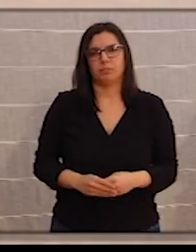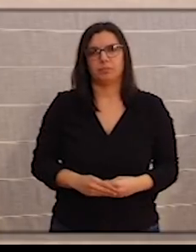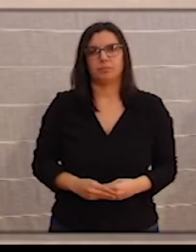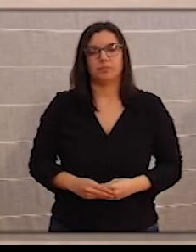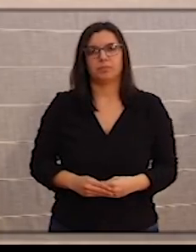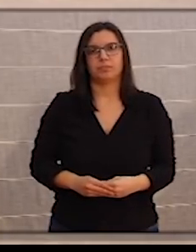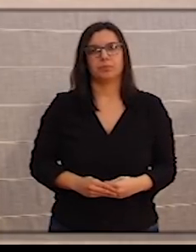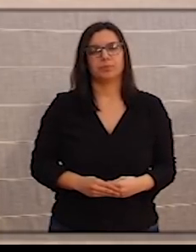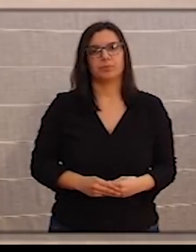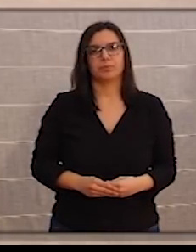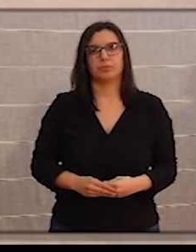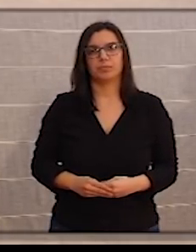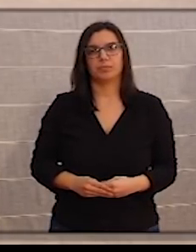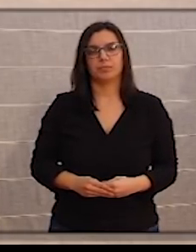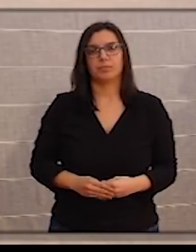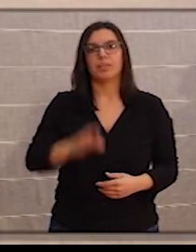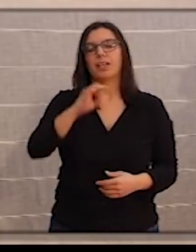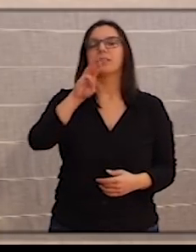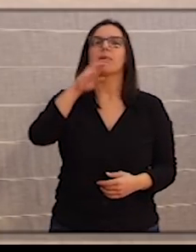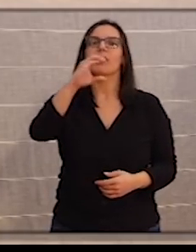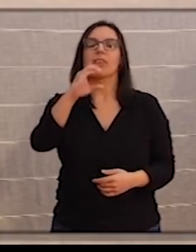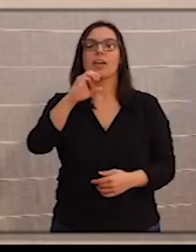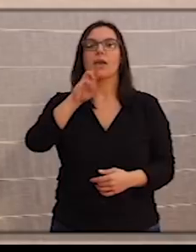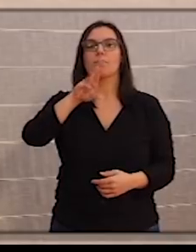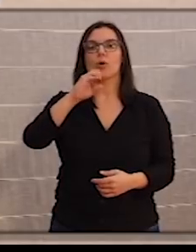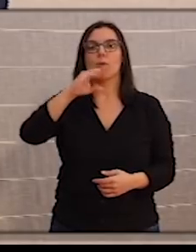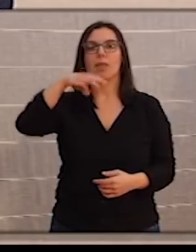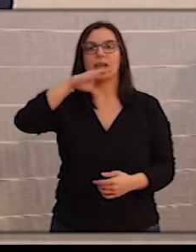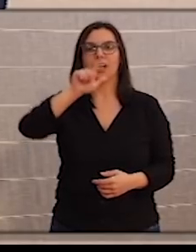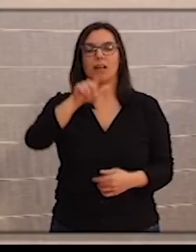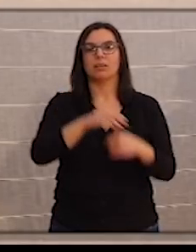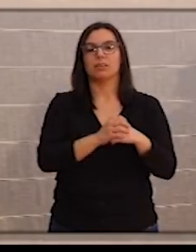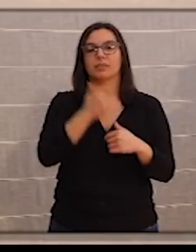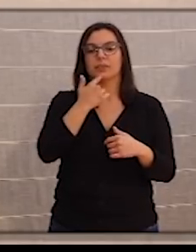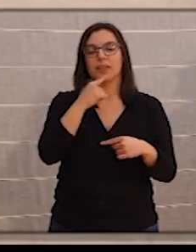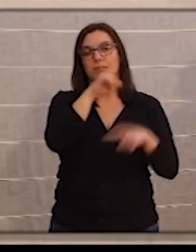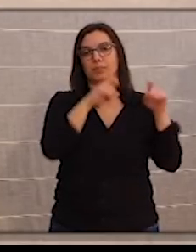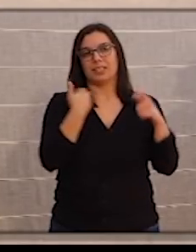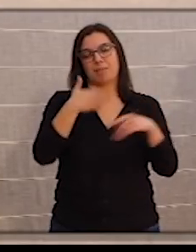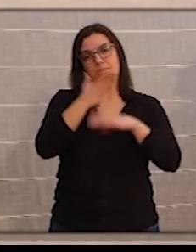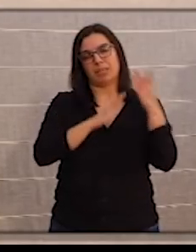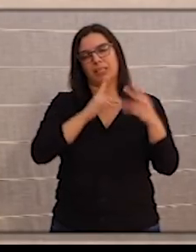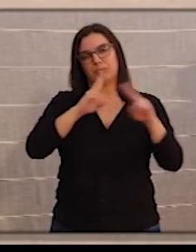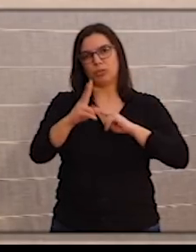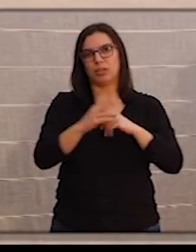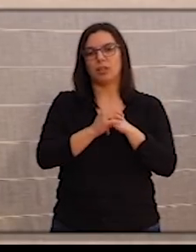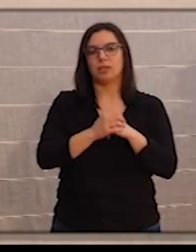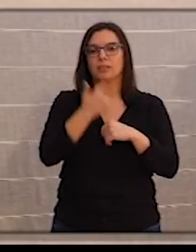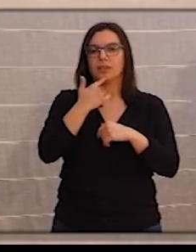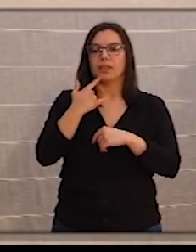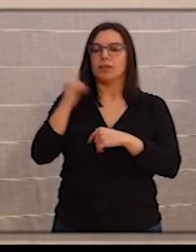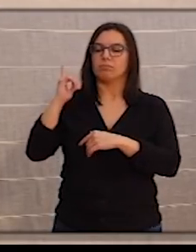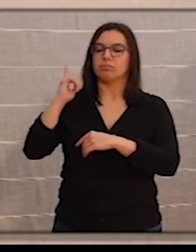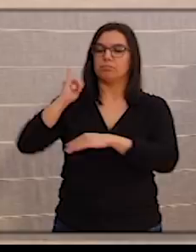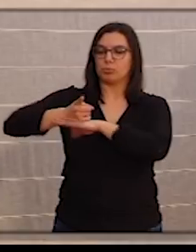Santiago González, de SPC Promecal, insiste en una cuestión en parte respondida. El decreto del Gobierno no suspende el transporte